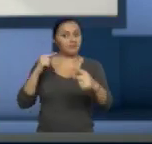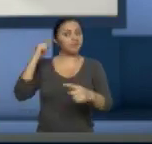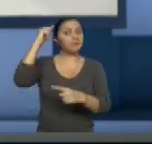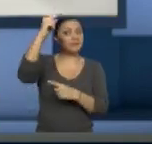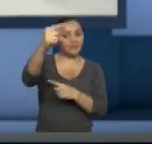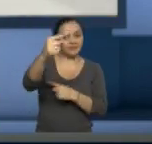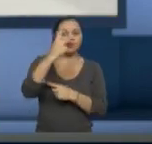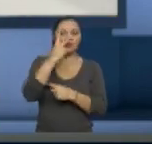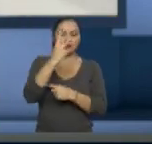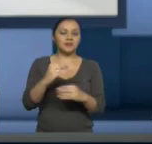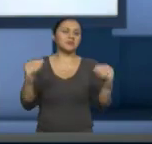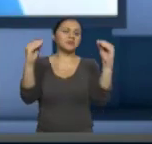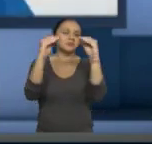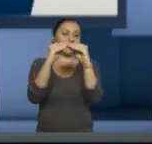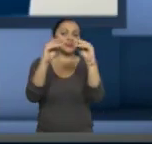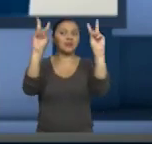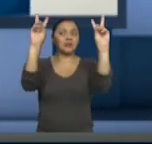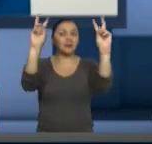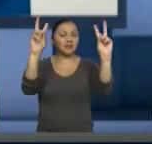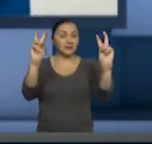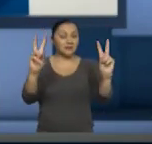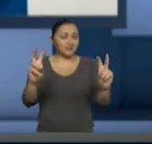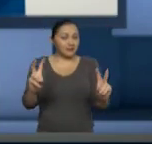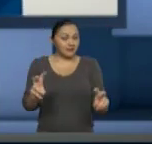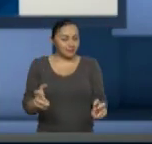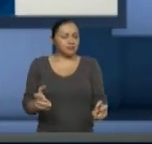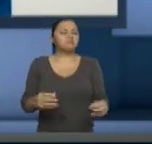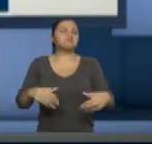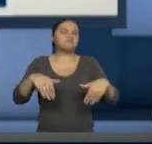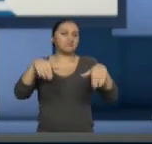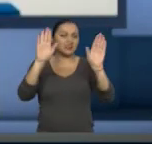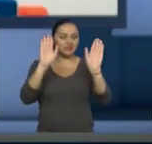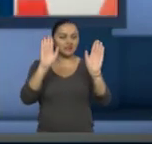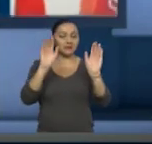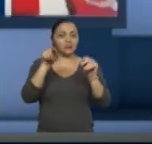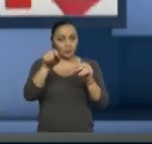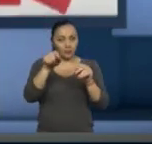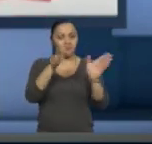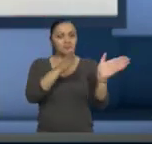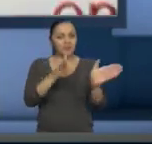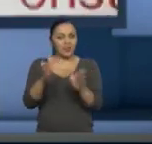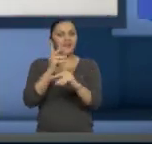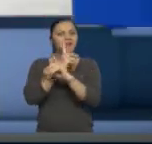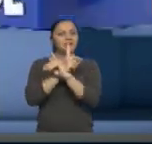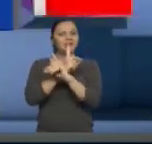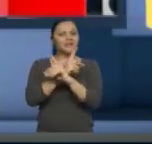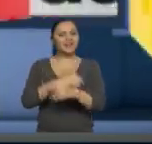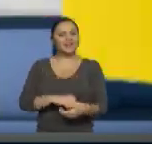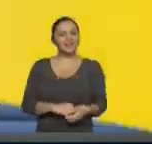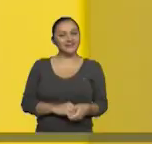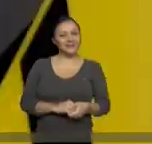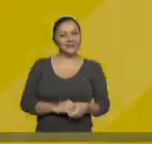próximos programas, donde tendremos la oportunidad de compartir más temáticas de interés en torno a las discapacidades.